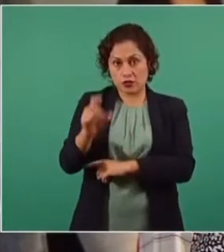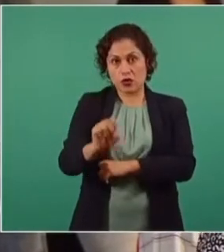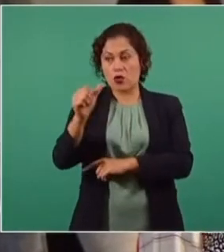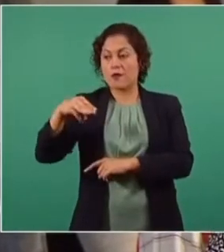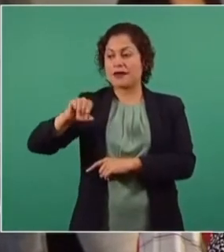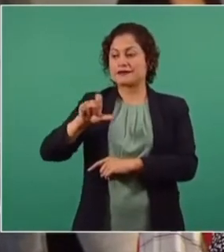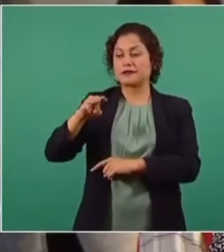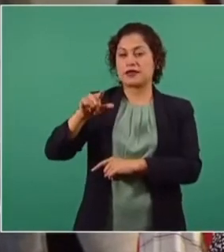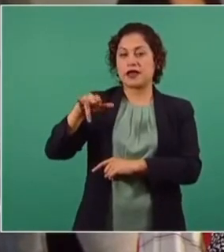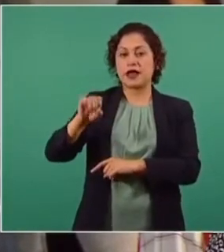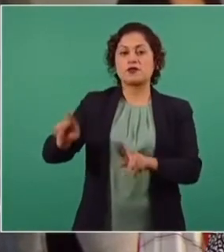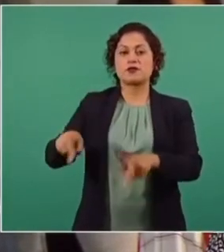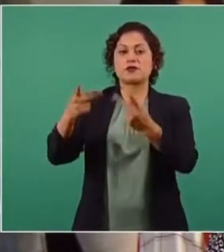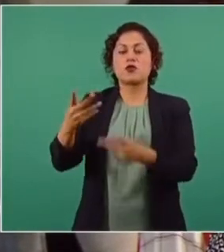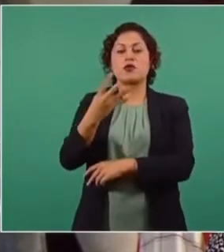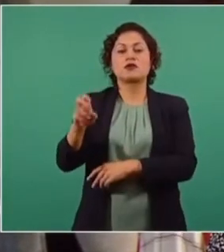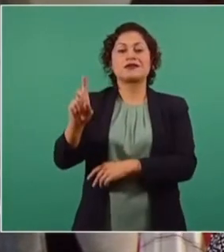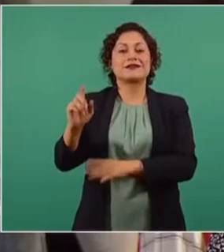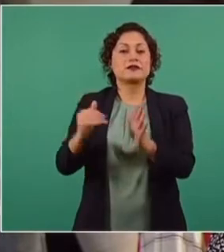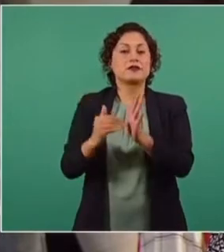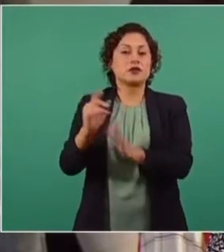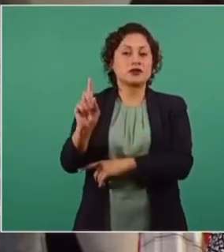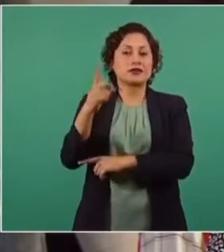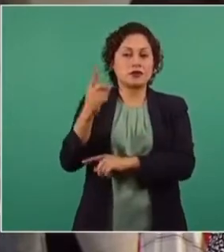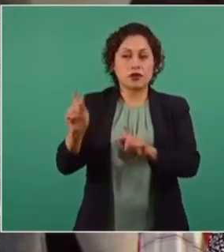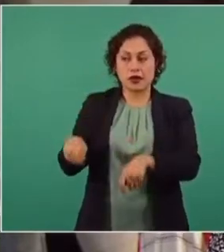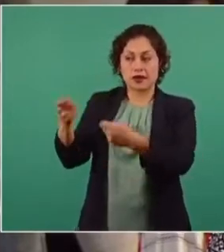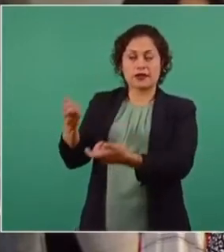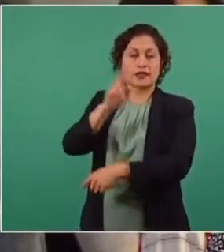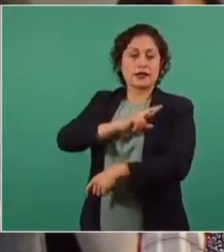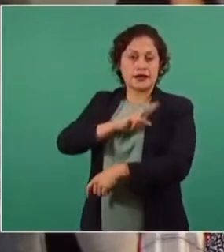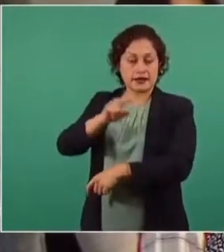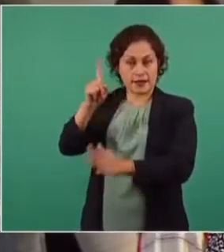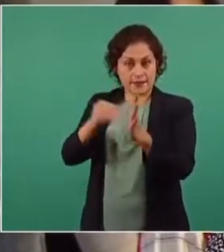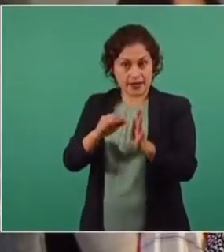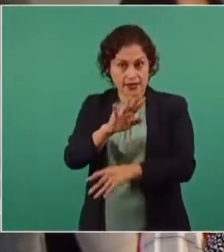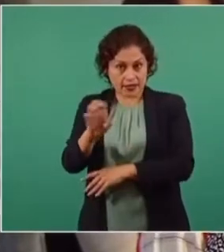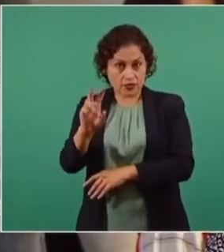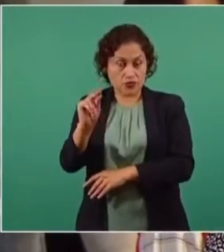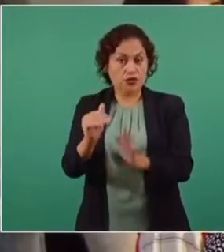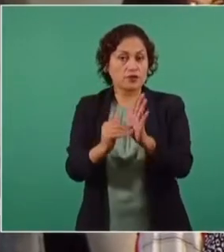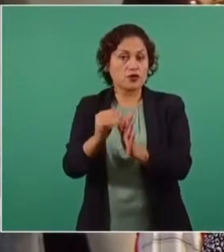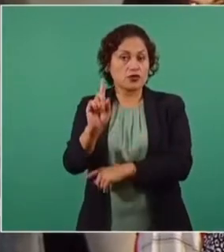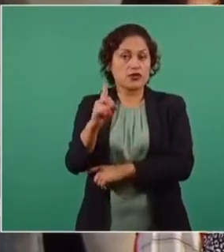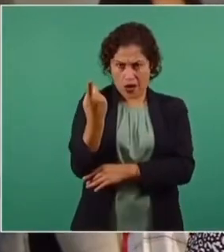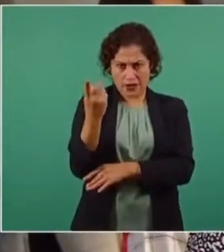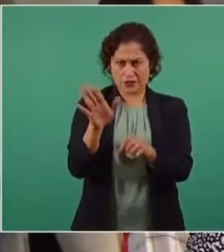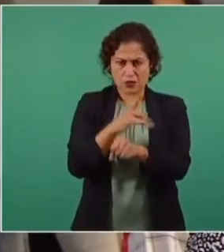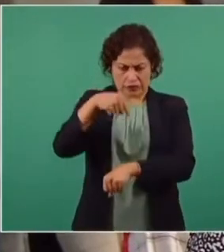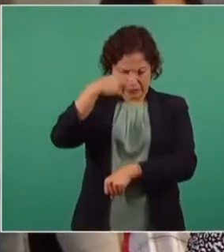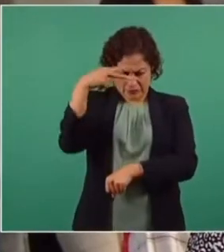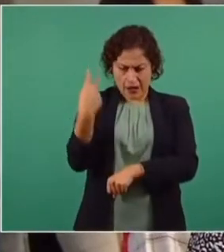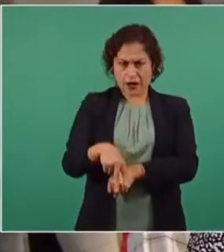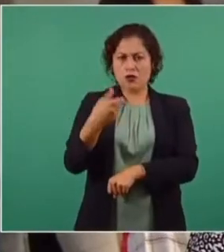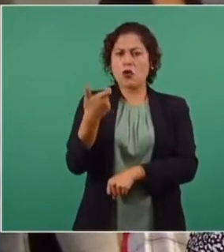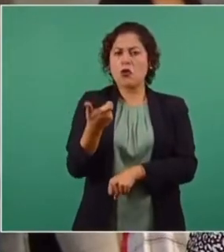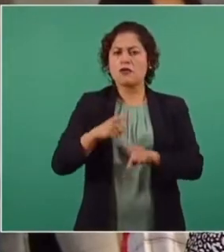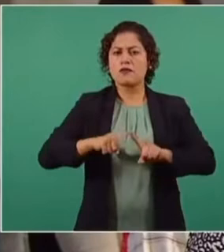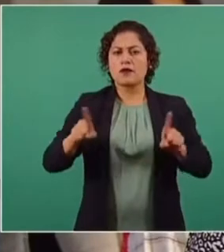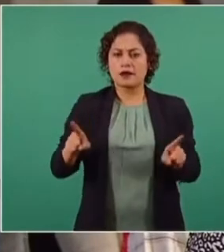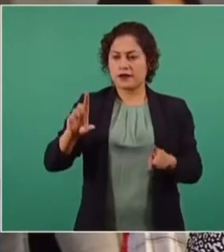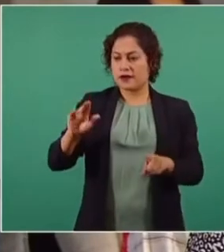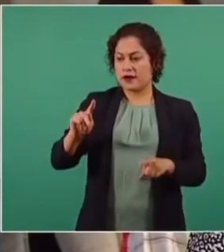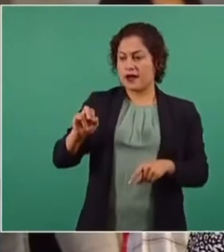vendió a Pobre Tren en 420 millones de dólares y esta se los rentó a Mario Delgado en 1580 millones de dólares. Está vigente el contrato. Los trenes de CAF de la línea 12